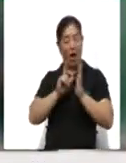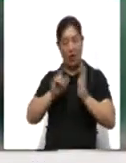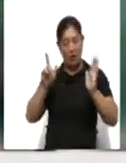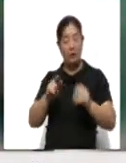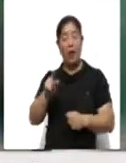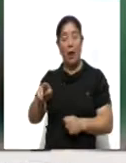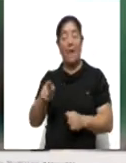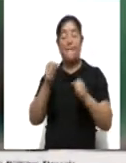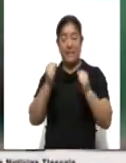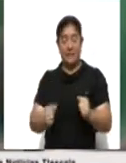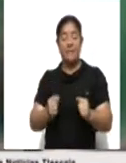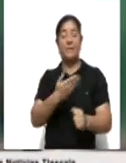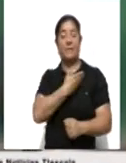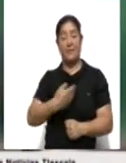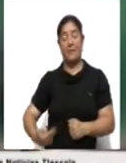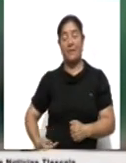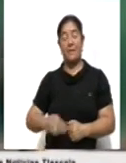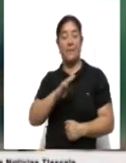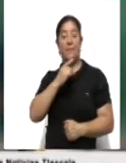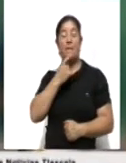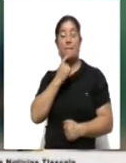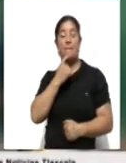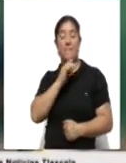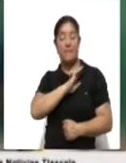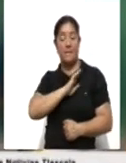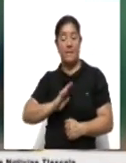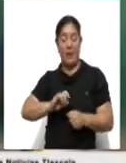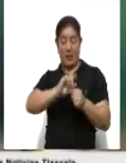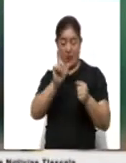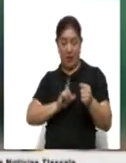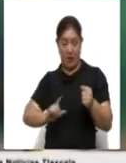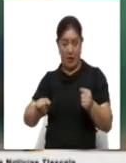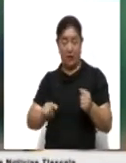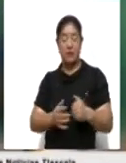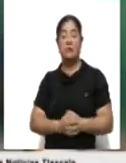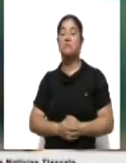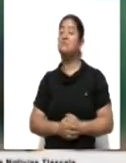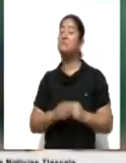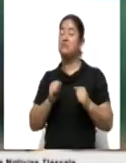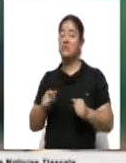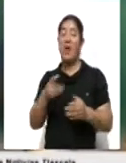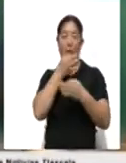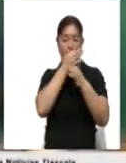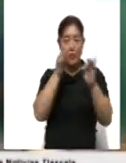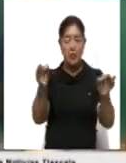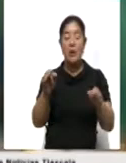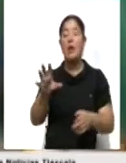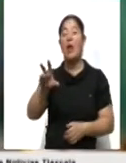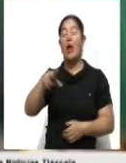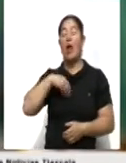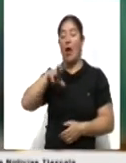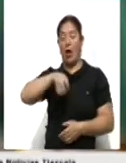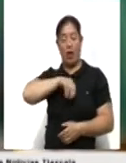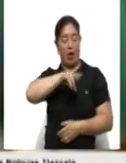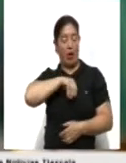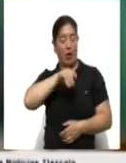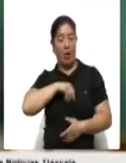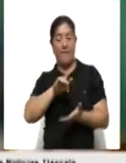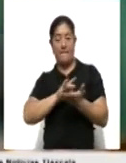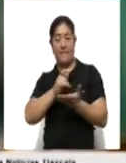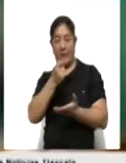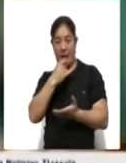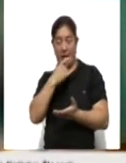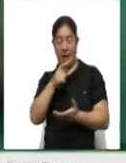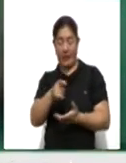El presidente Andrés Manuel López Obrador informó que será la próxima semana en que se dé un informe sobre la adquisición de medicamentos, entre ellos los oncológicos, para la atención de